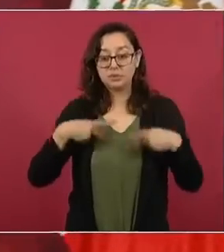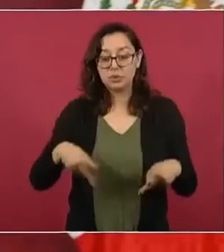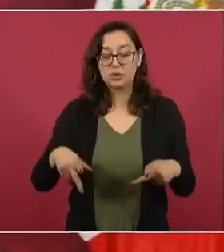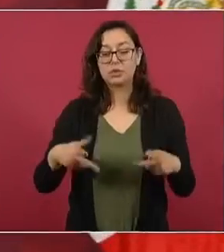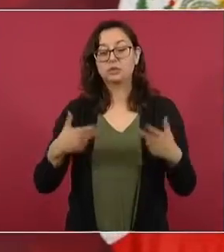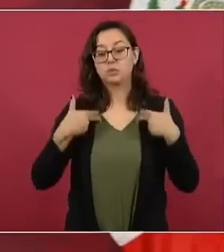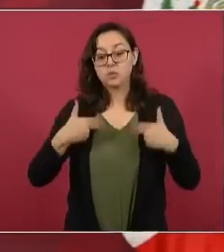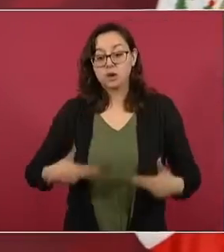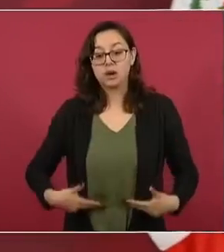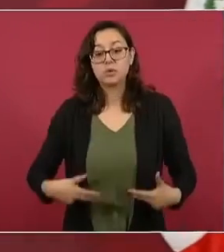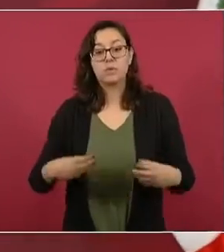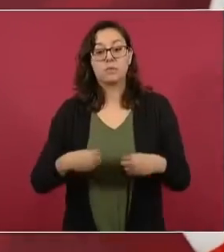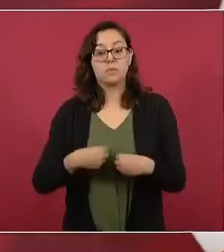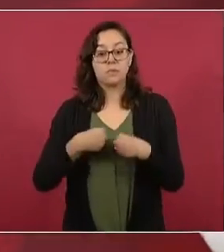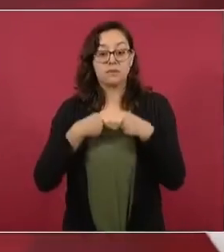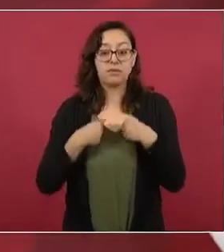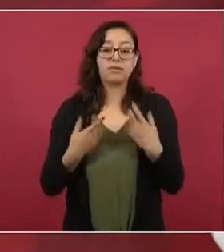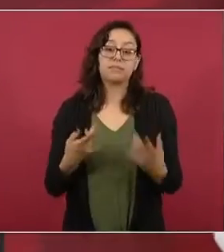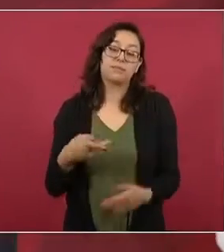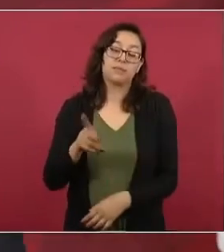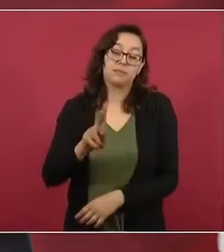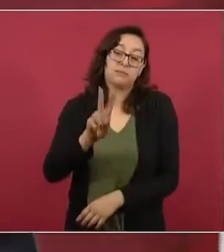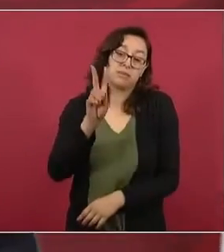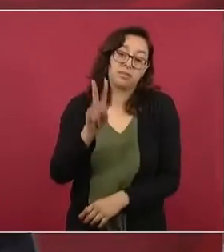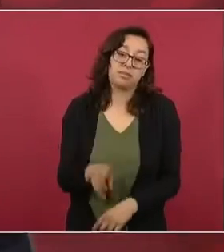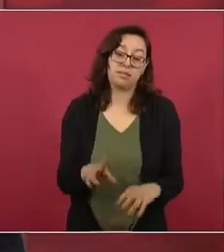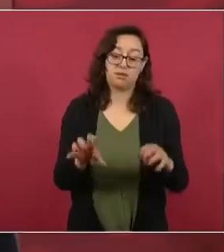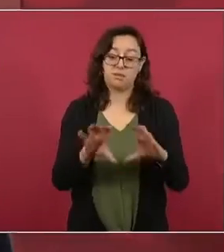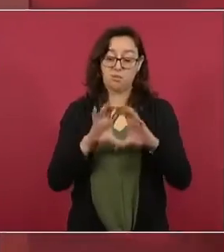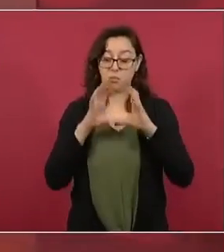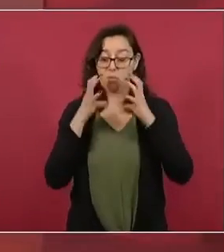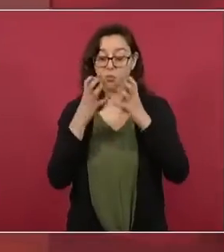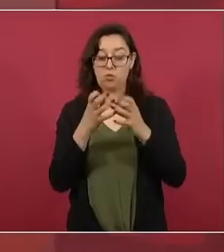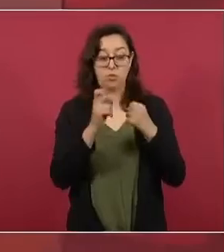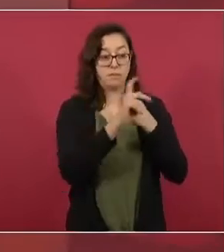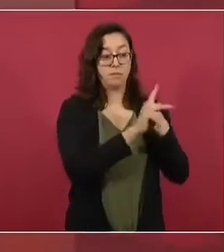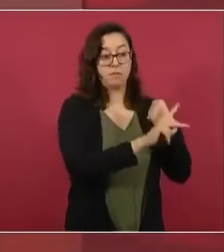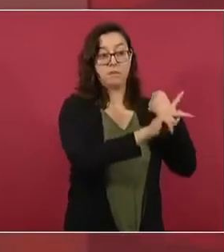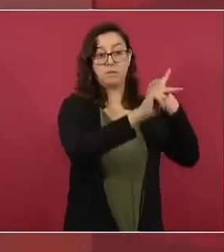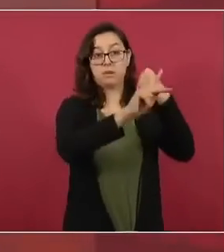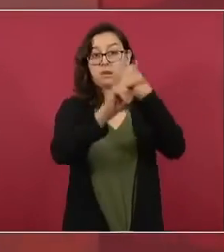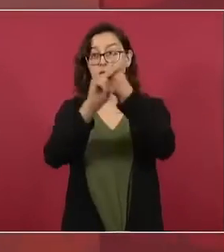en el concierto de las naciones, nuestro país